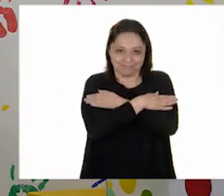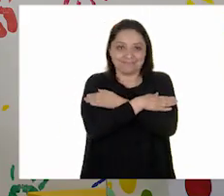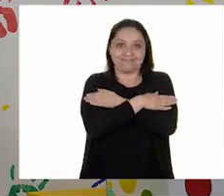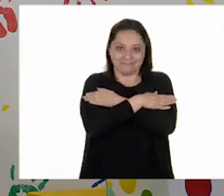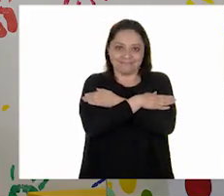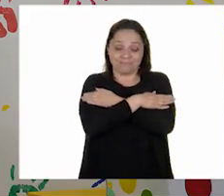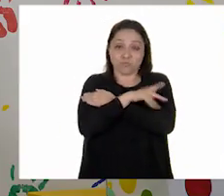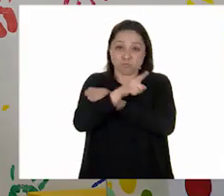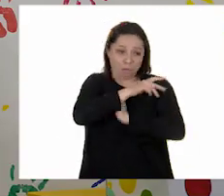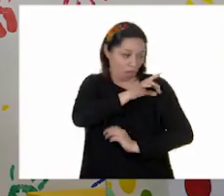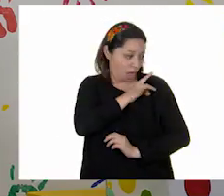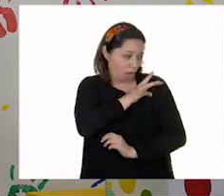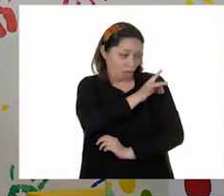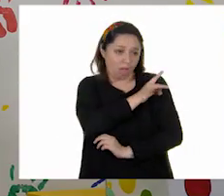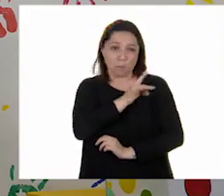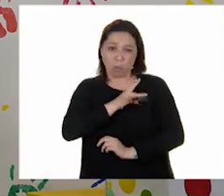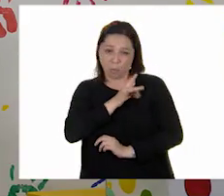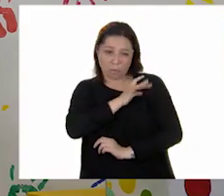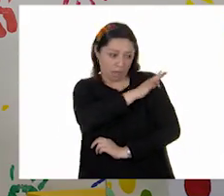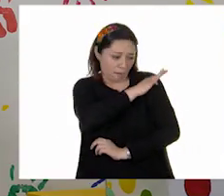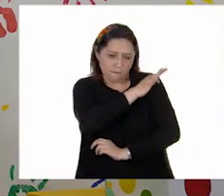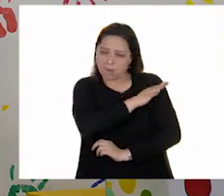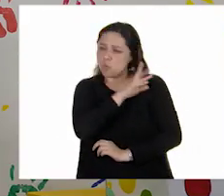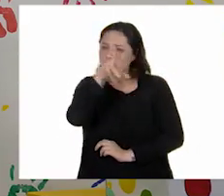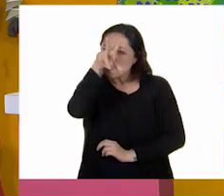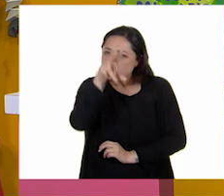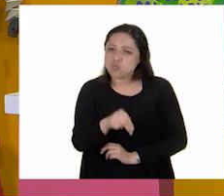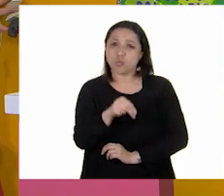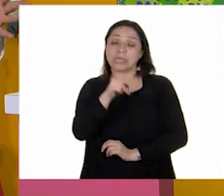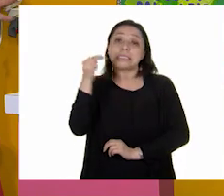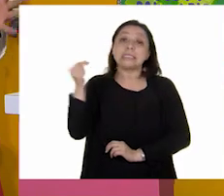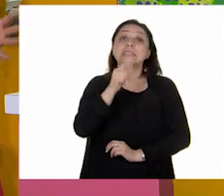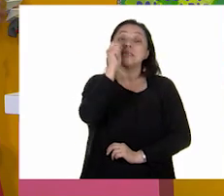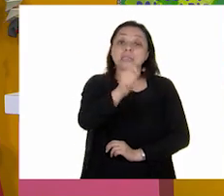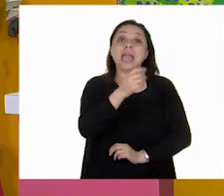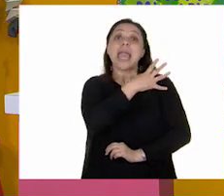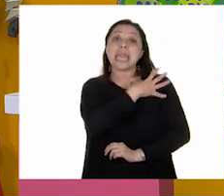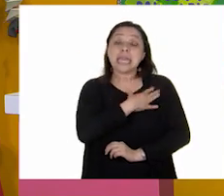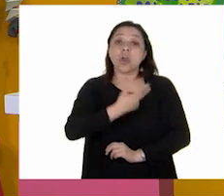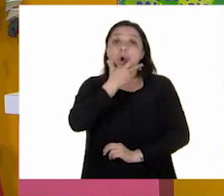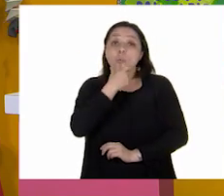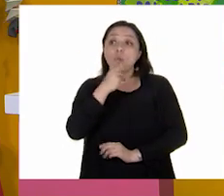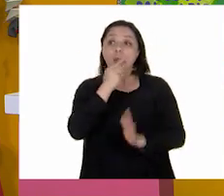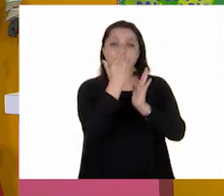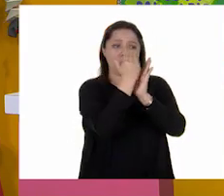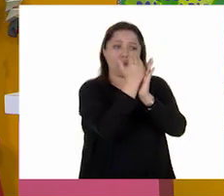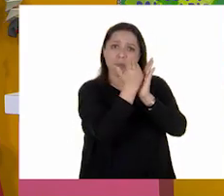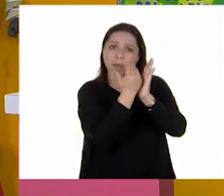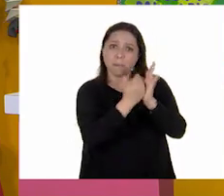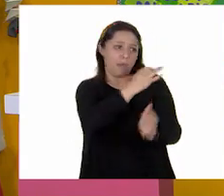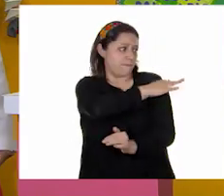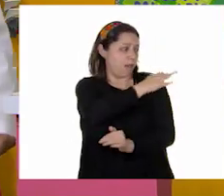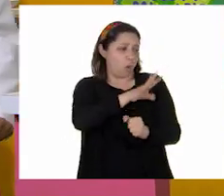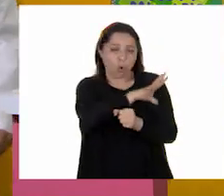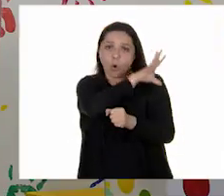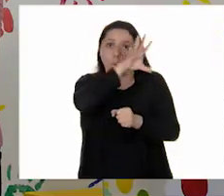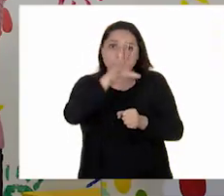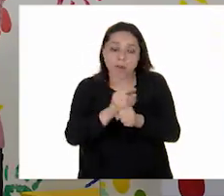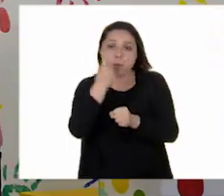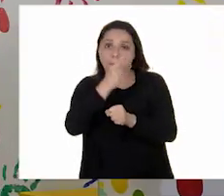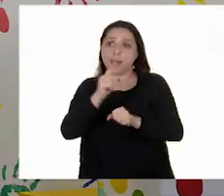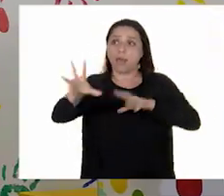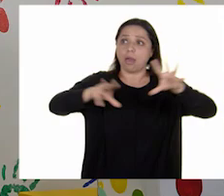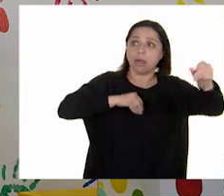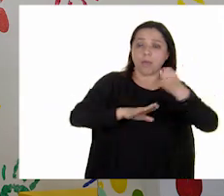Es necesario que nuestras hijas e hijos tengan el esquema de vacunación completo para prevenir enfermedades. Ahora,